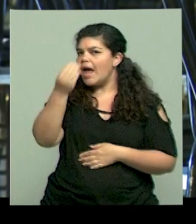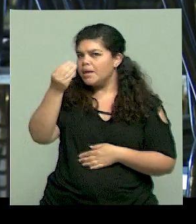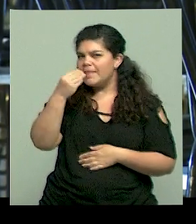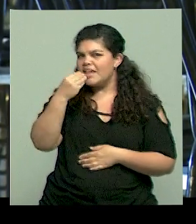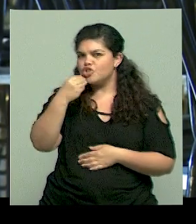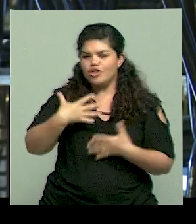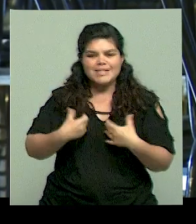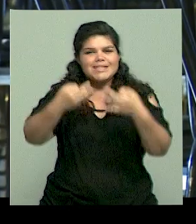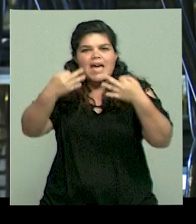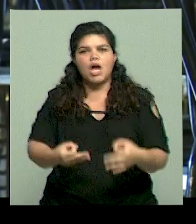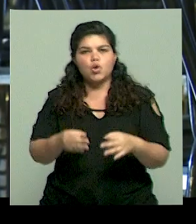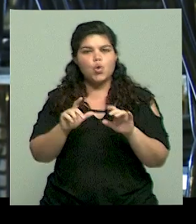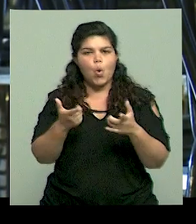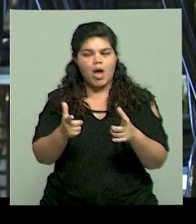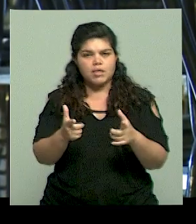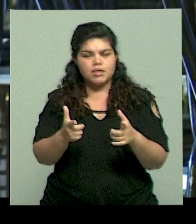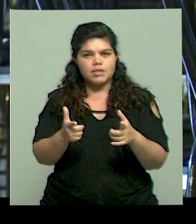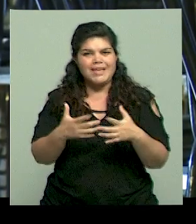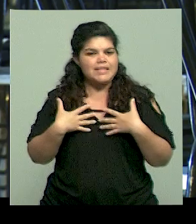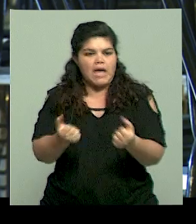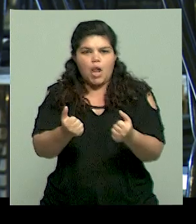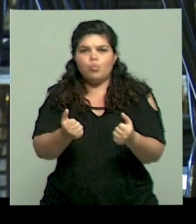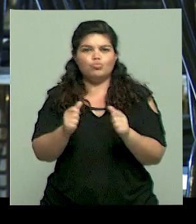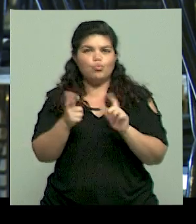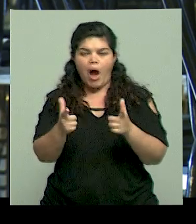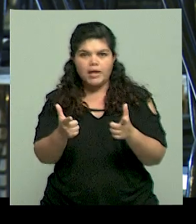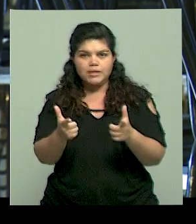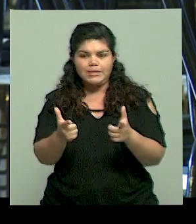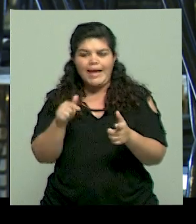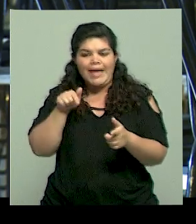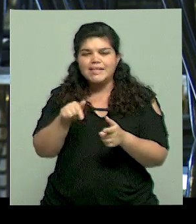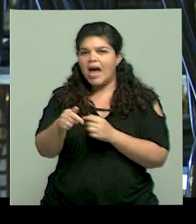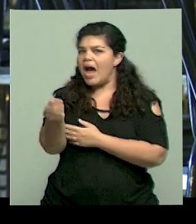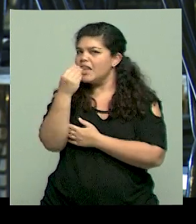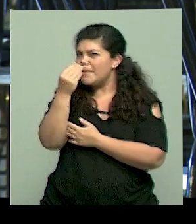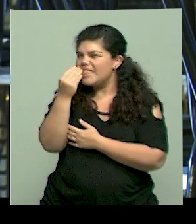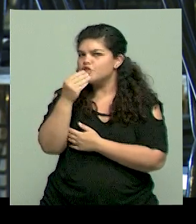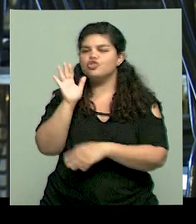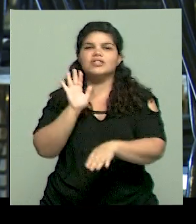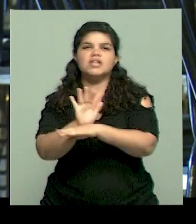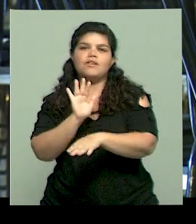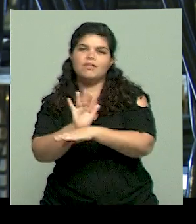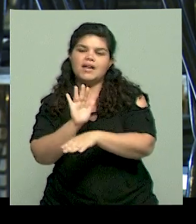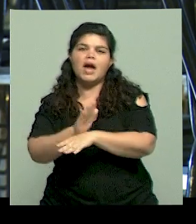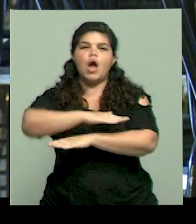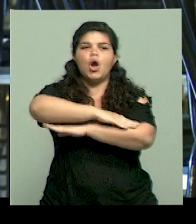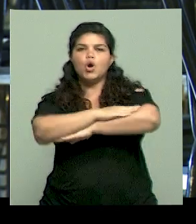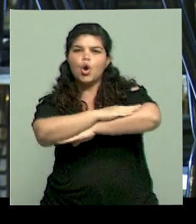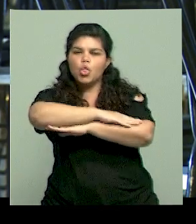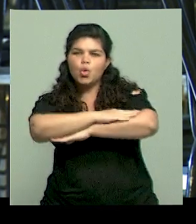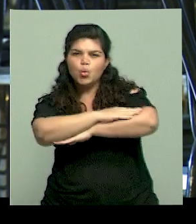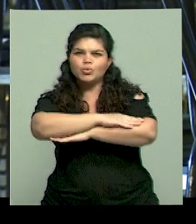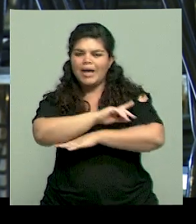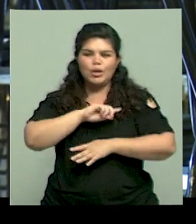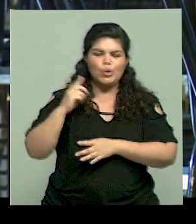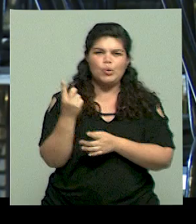¿nos lleva a lo que es un problema de conducta respecto a la relación con la comida?